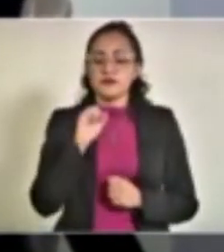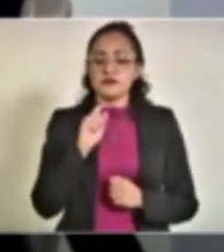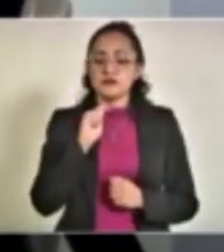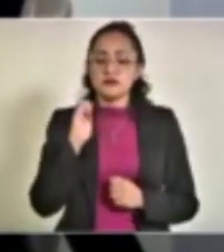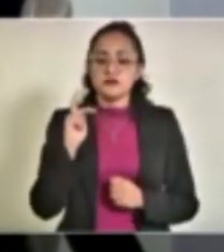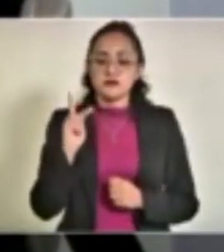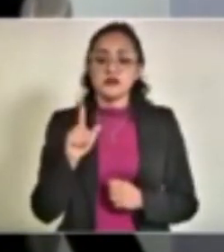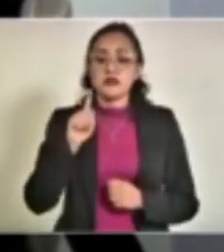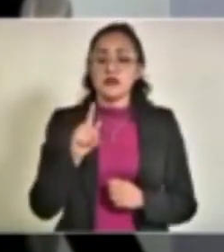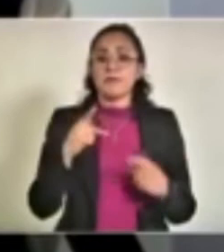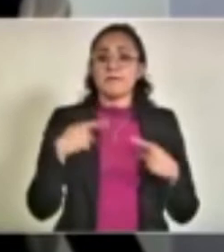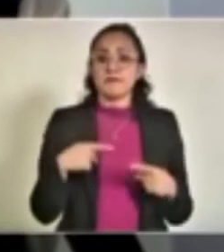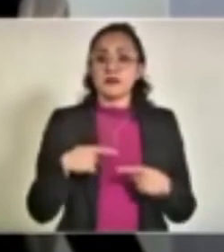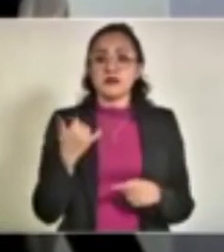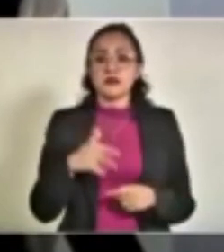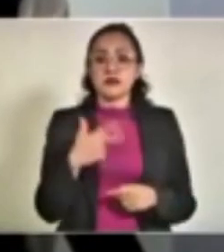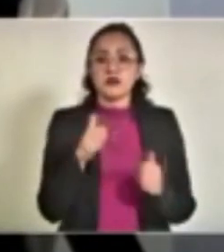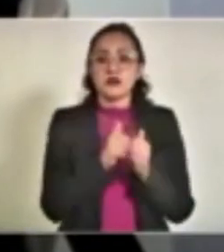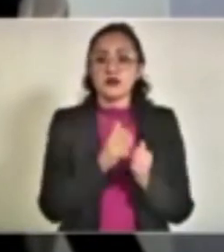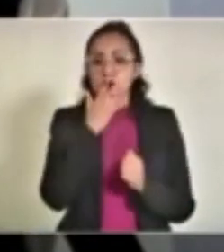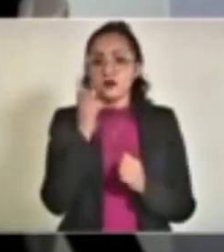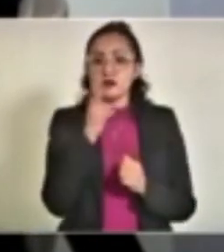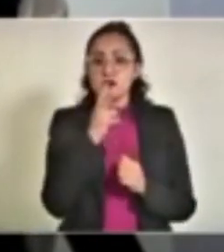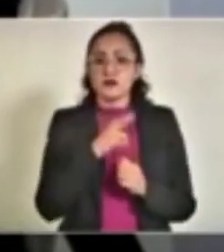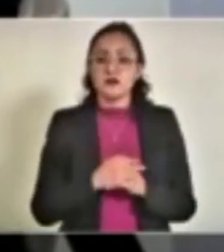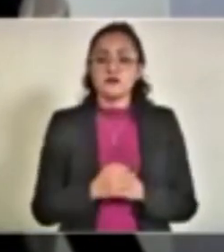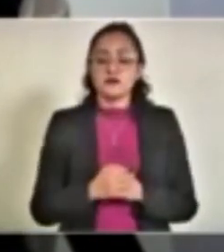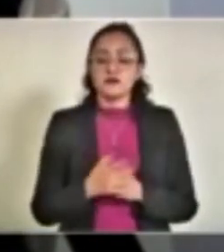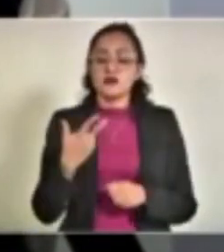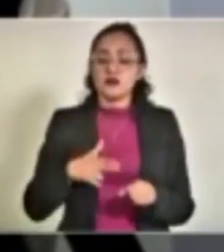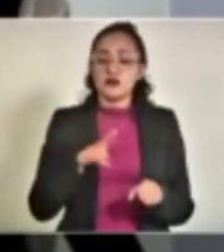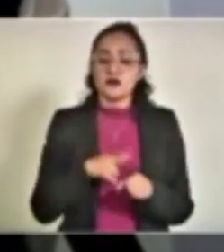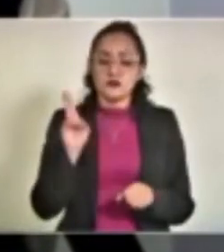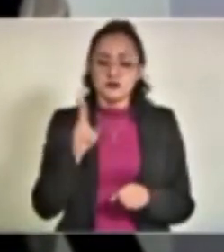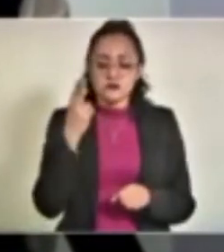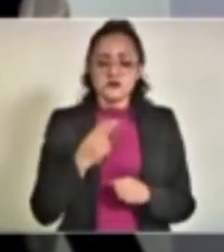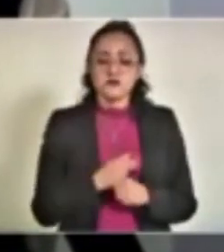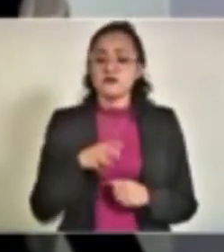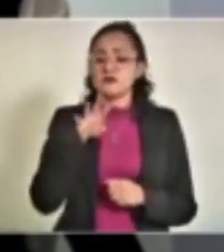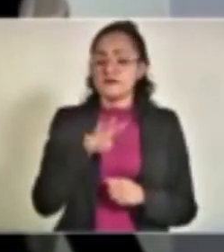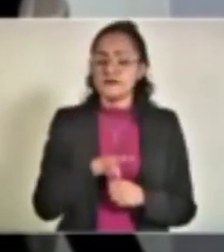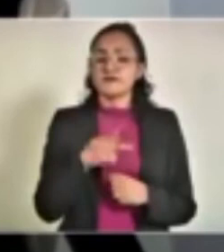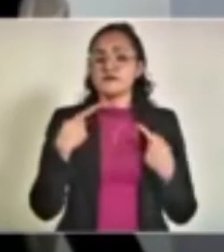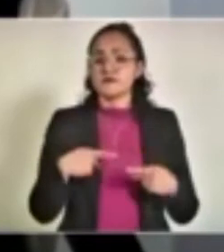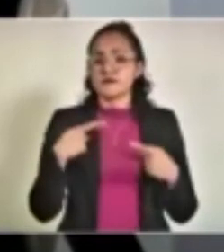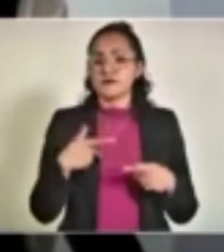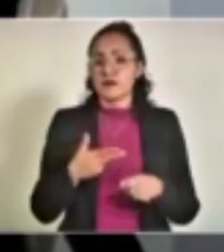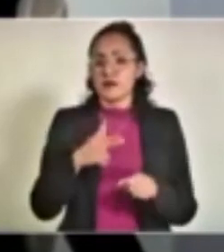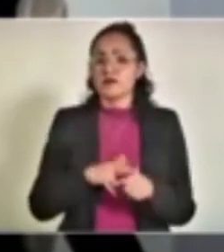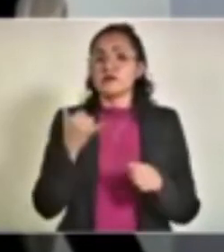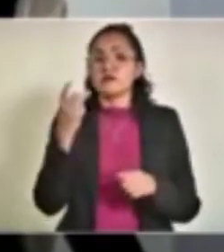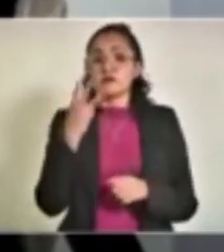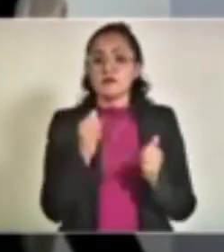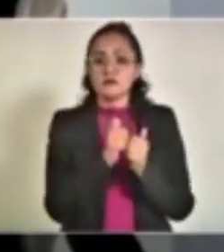70 pacientes y 13 con ventilación asistida. El hospital universitario, 19 pacientes y 3 con